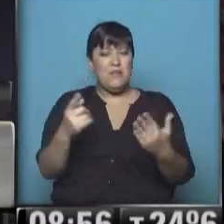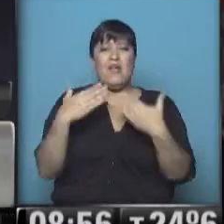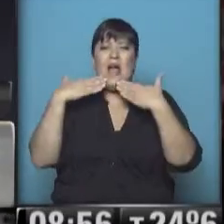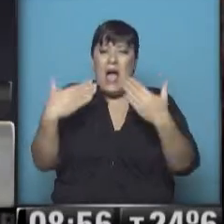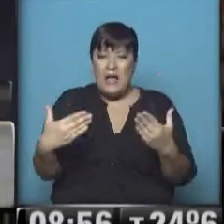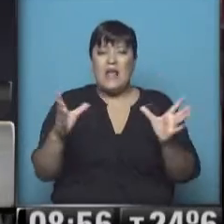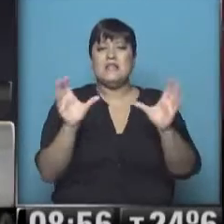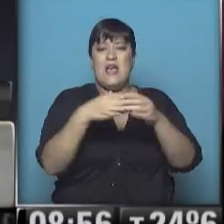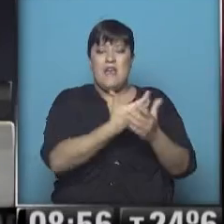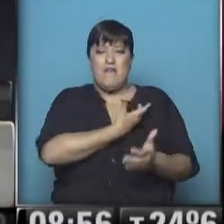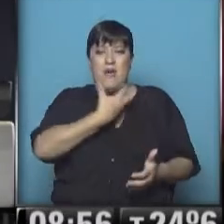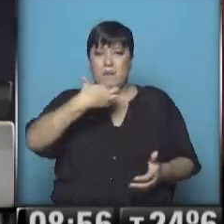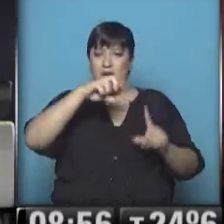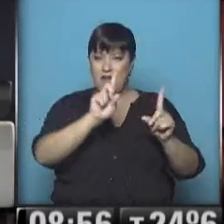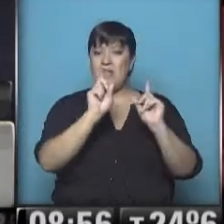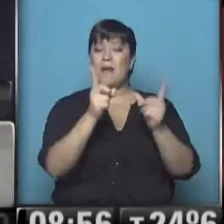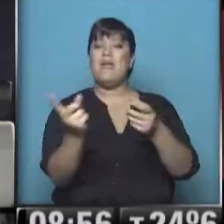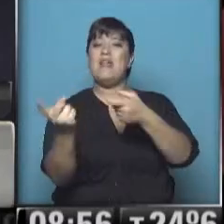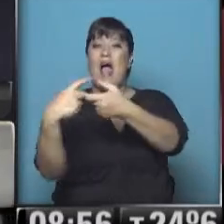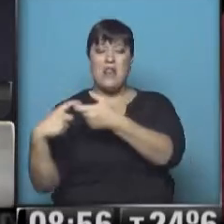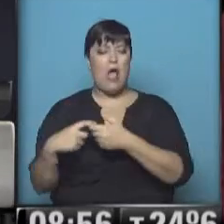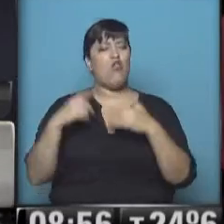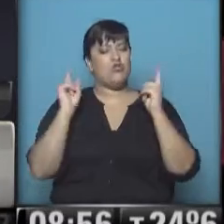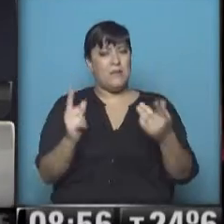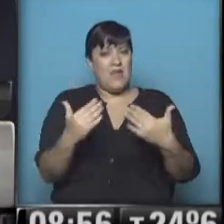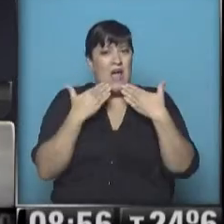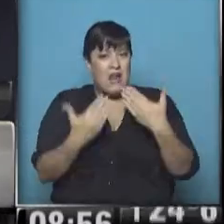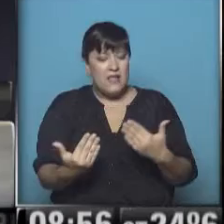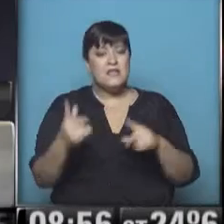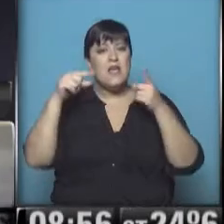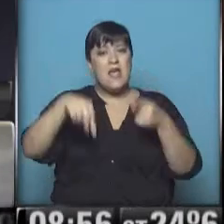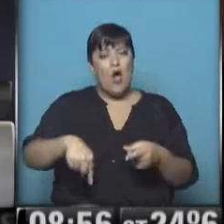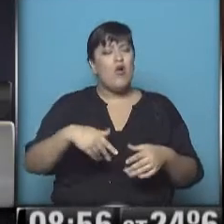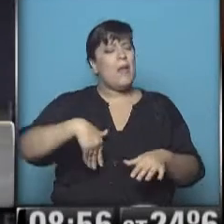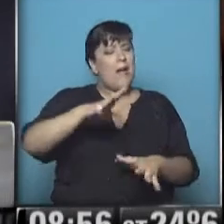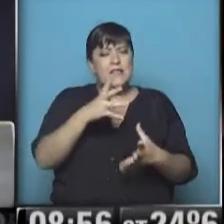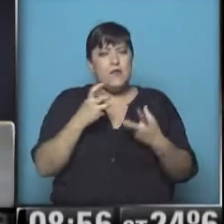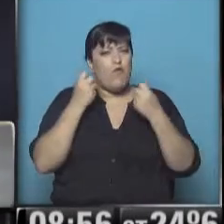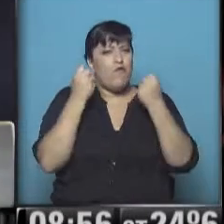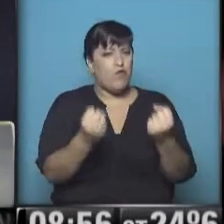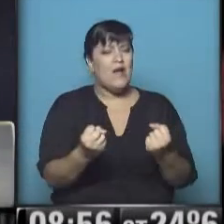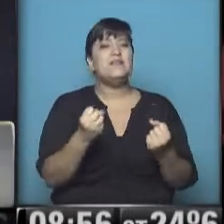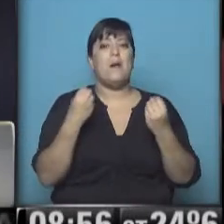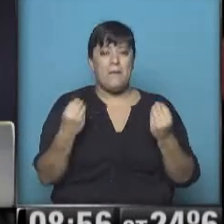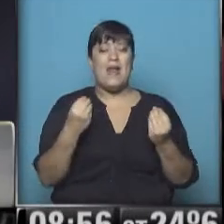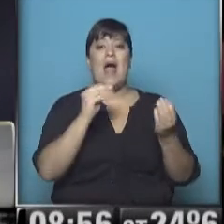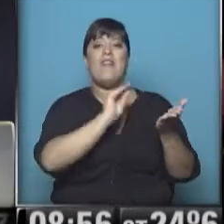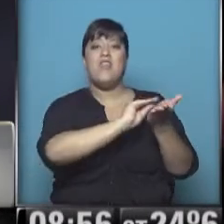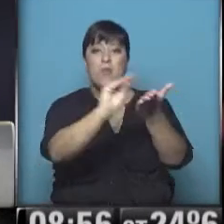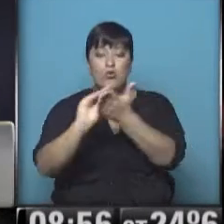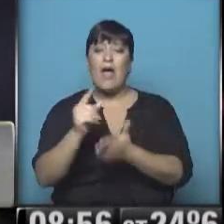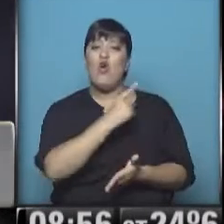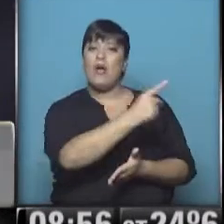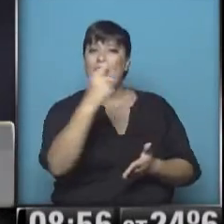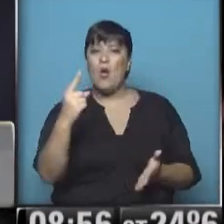depositada y poner todo nuestro empeño para que cada legislador pueda